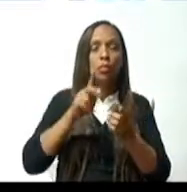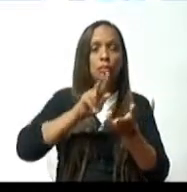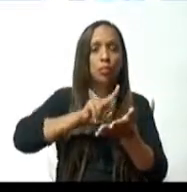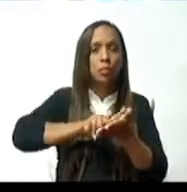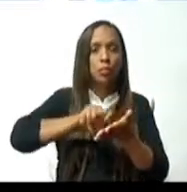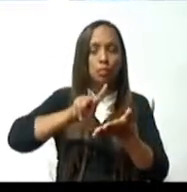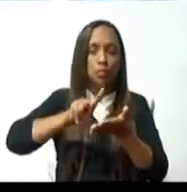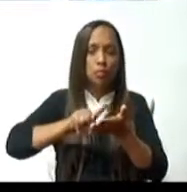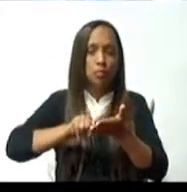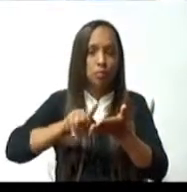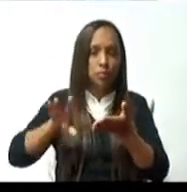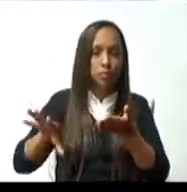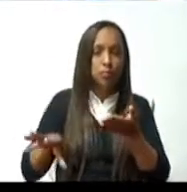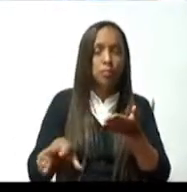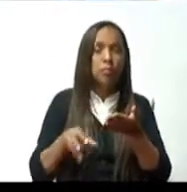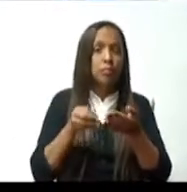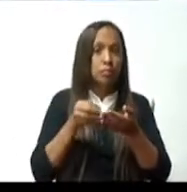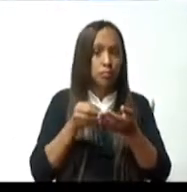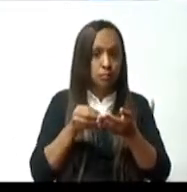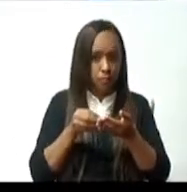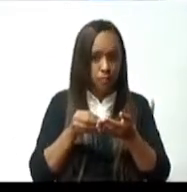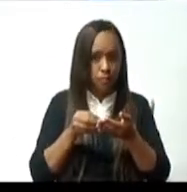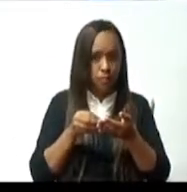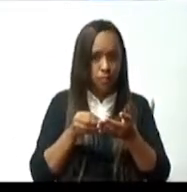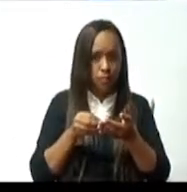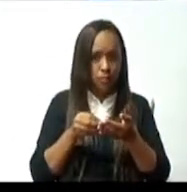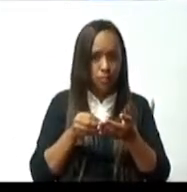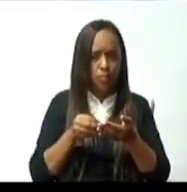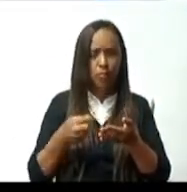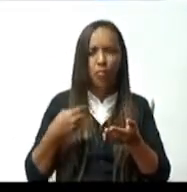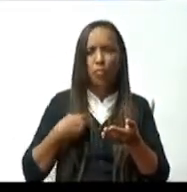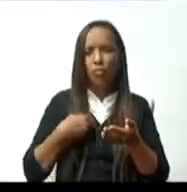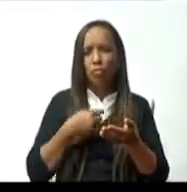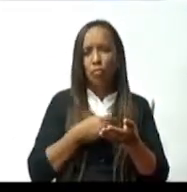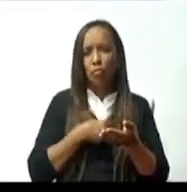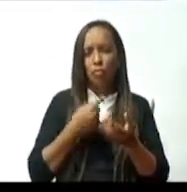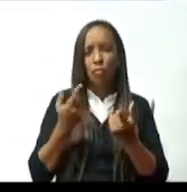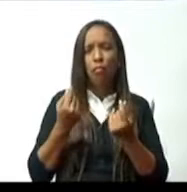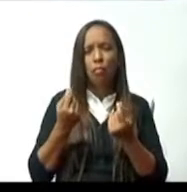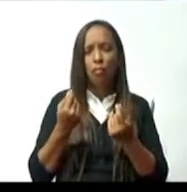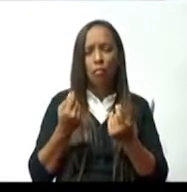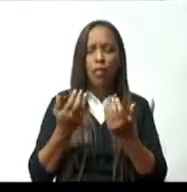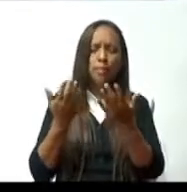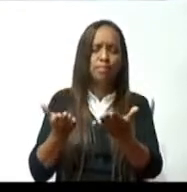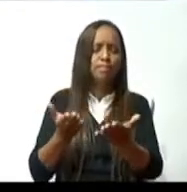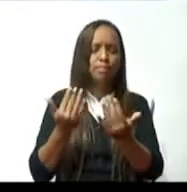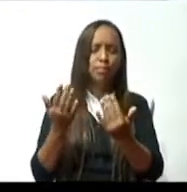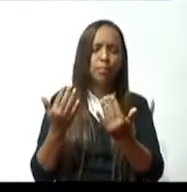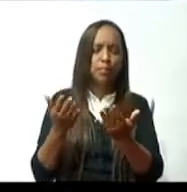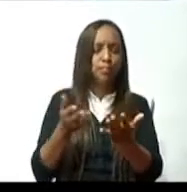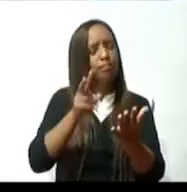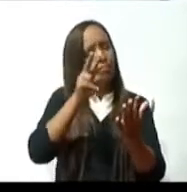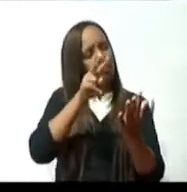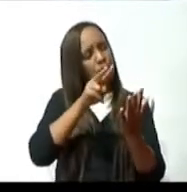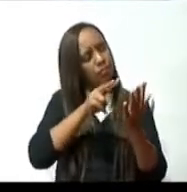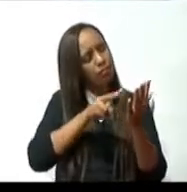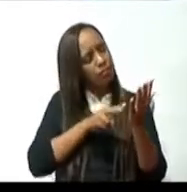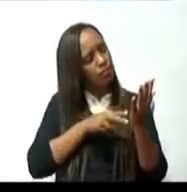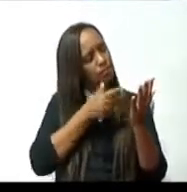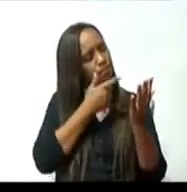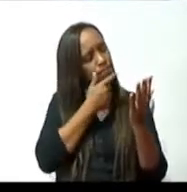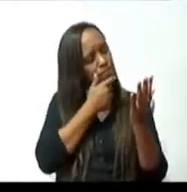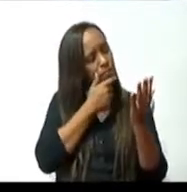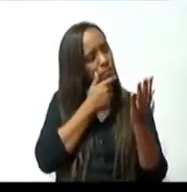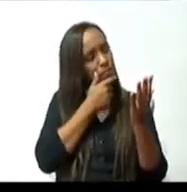rápidamente echamos una mirada a la estructura del mismo en lo